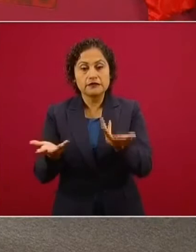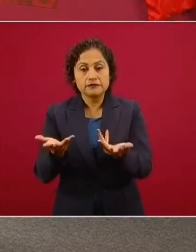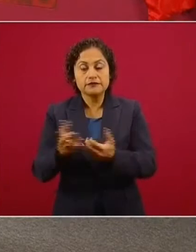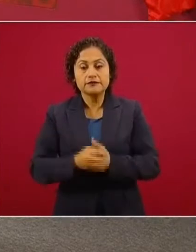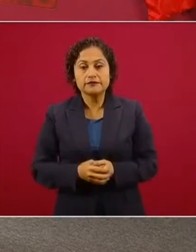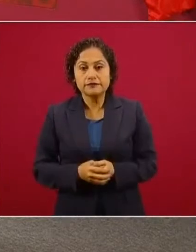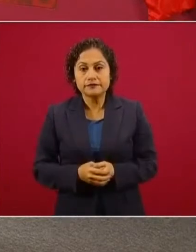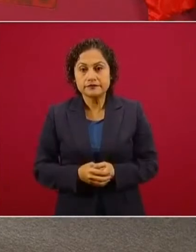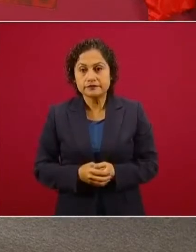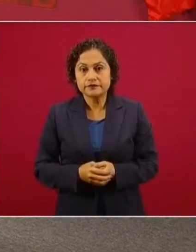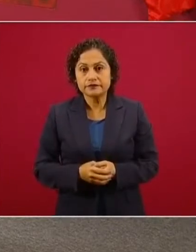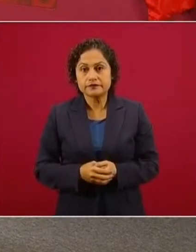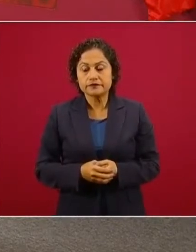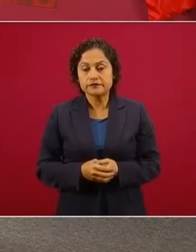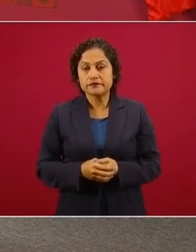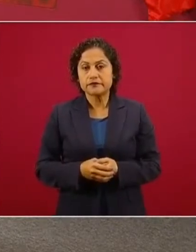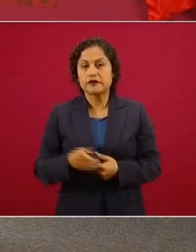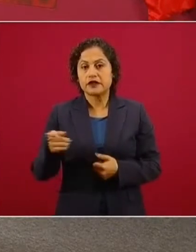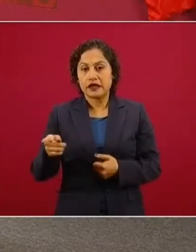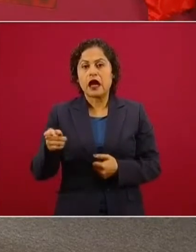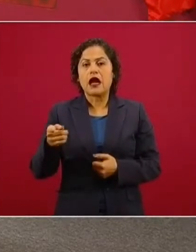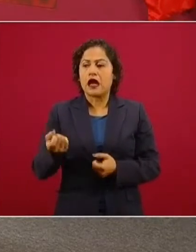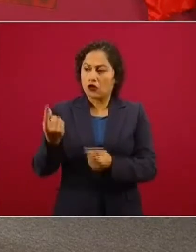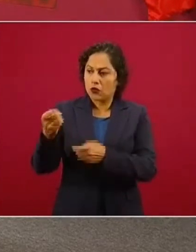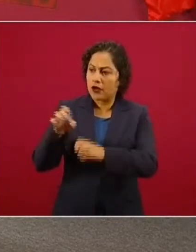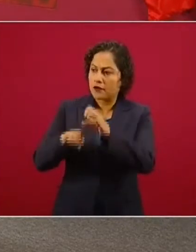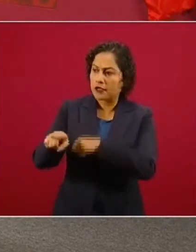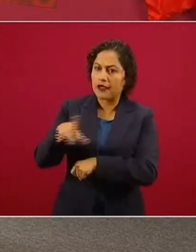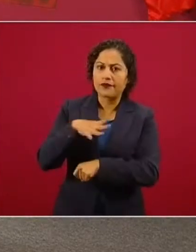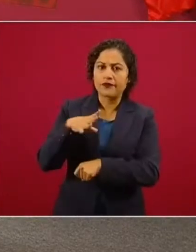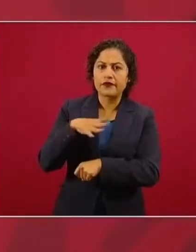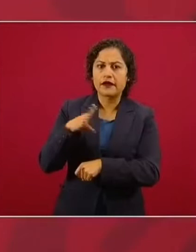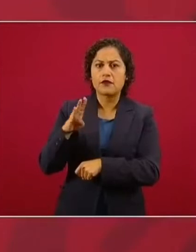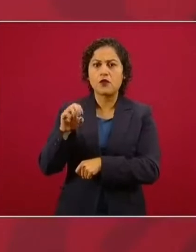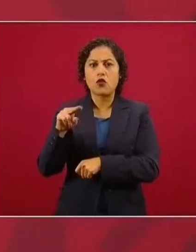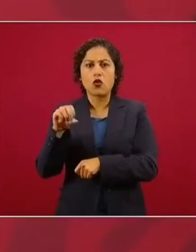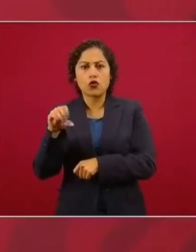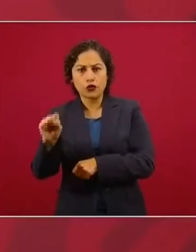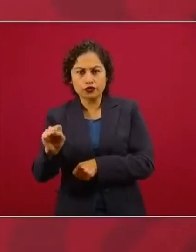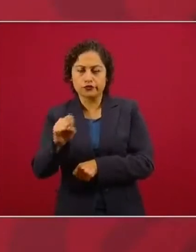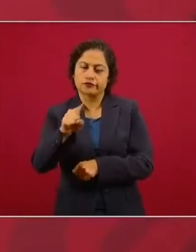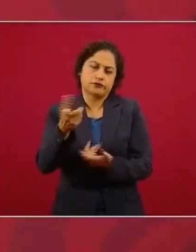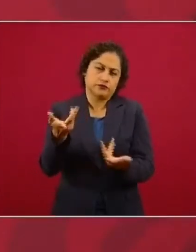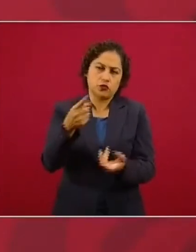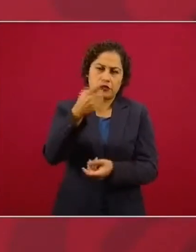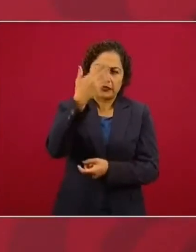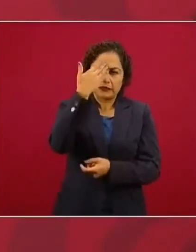poseedores de bonos. Como ustedes saben,